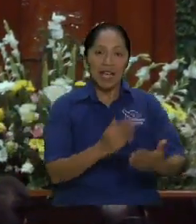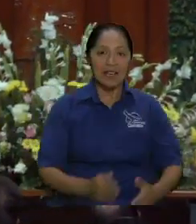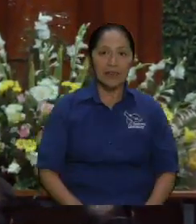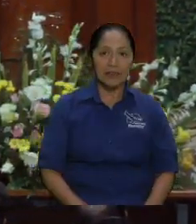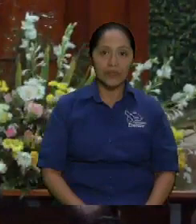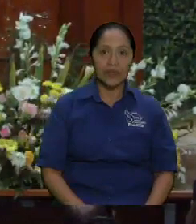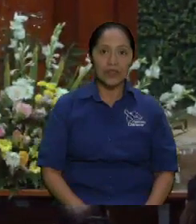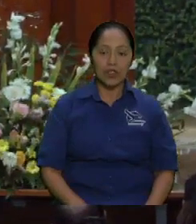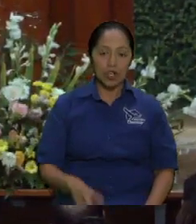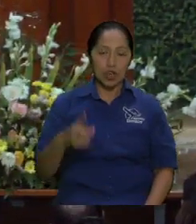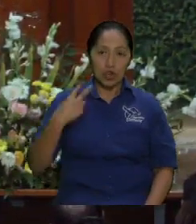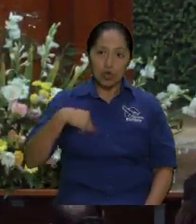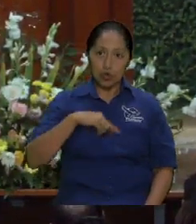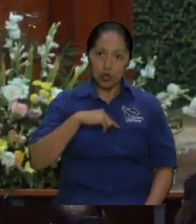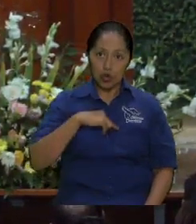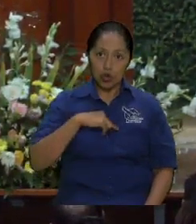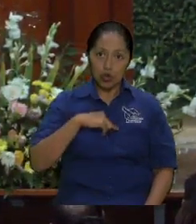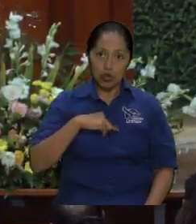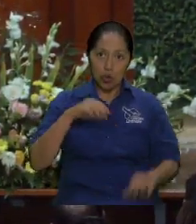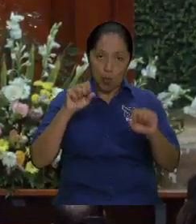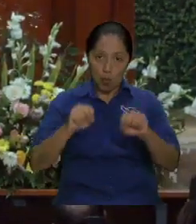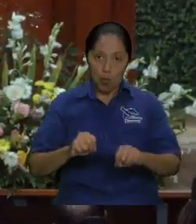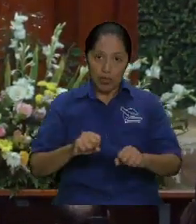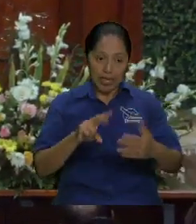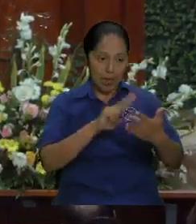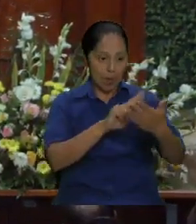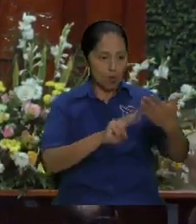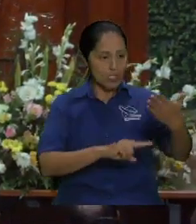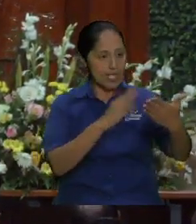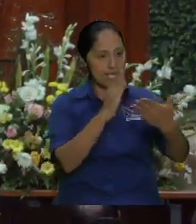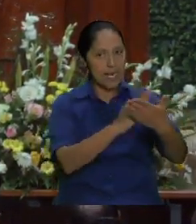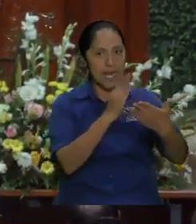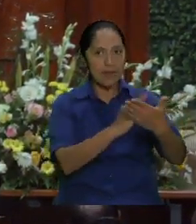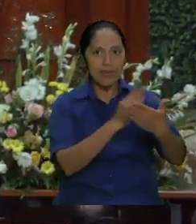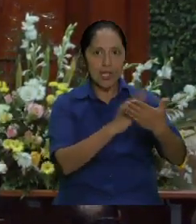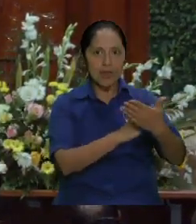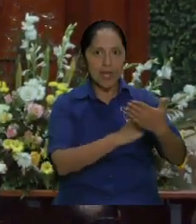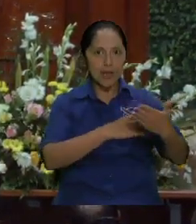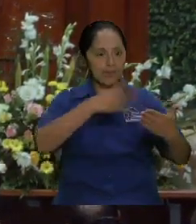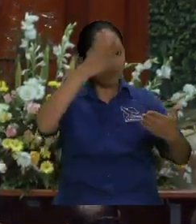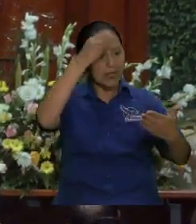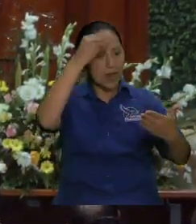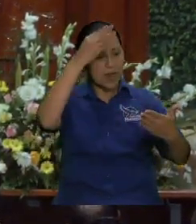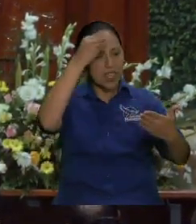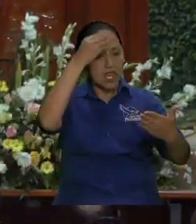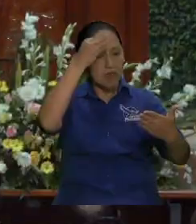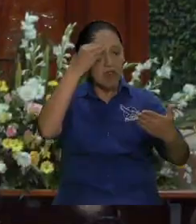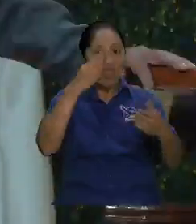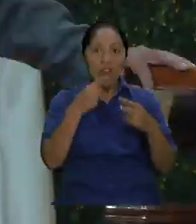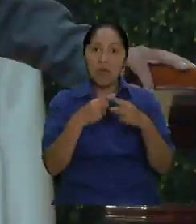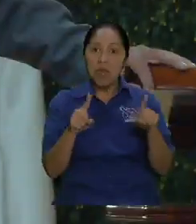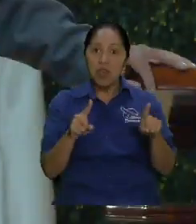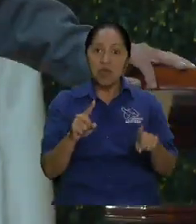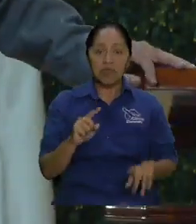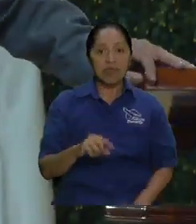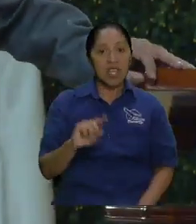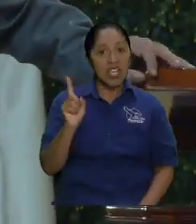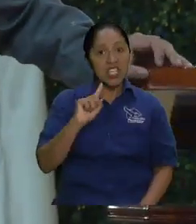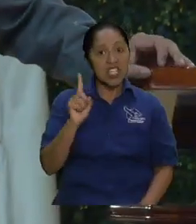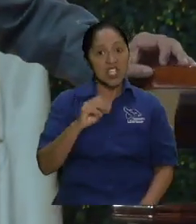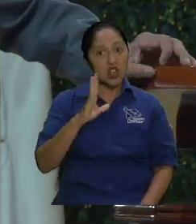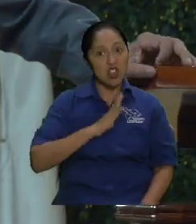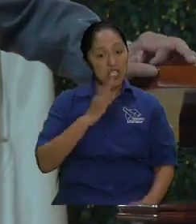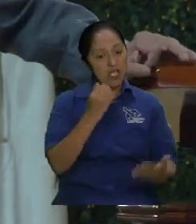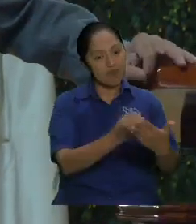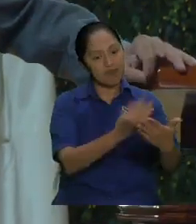Uno puede leer leerse la Biblia y memorizársela. Pero si no tiene ruaj, entonces solo